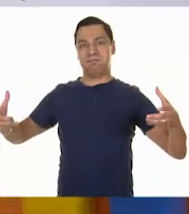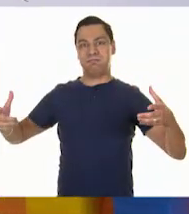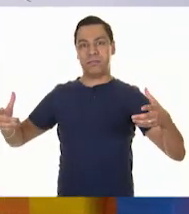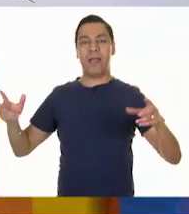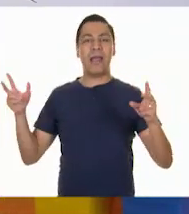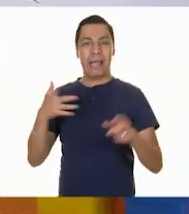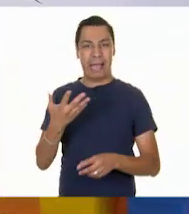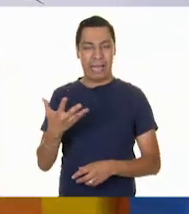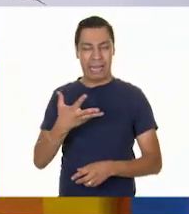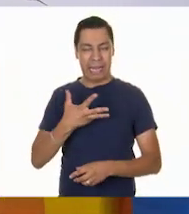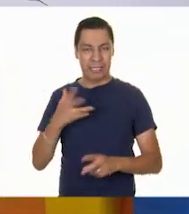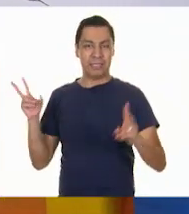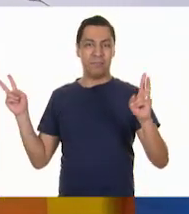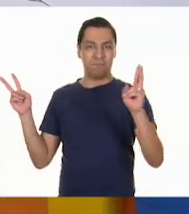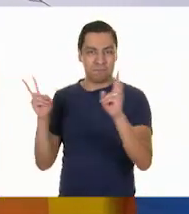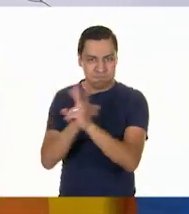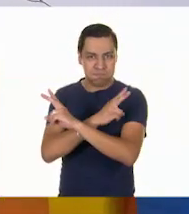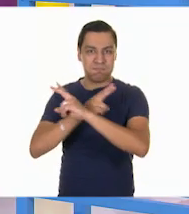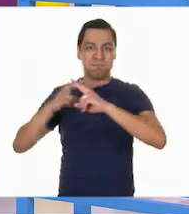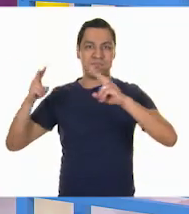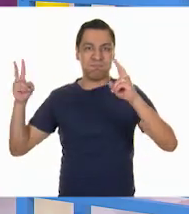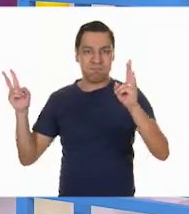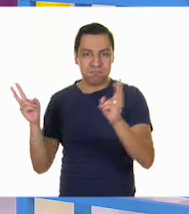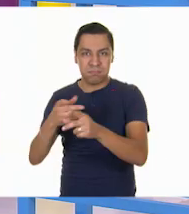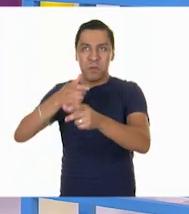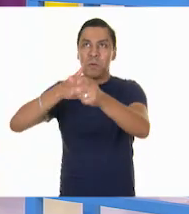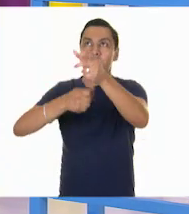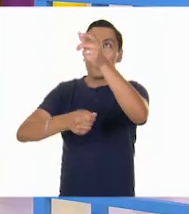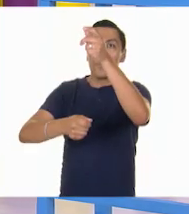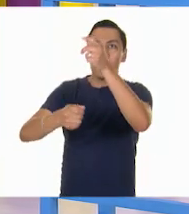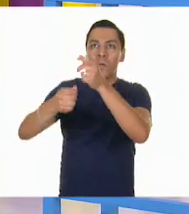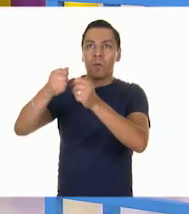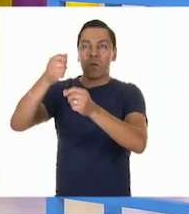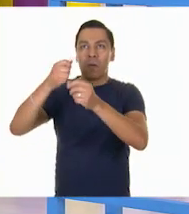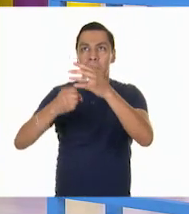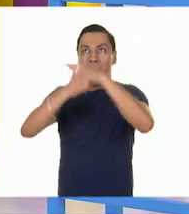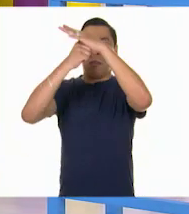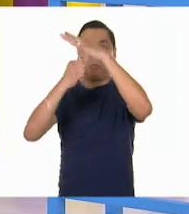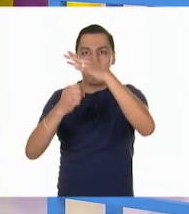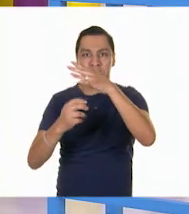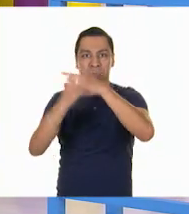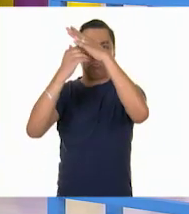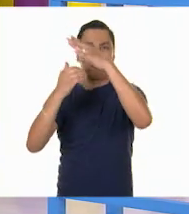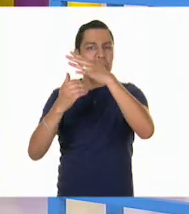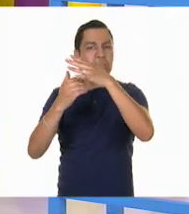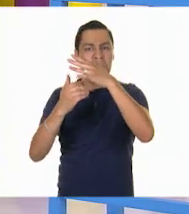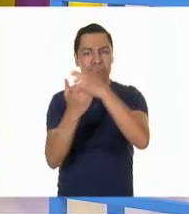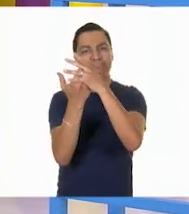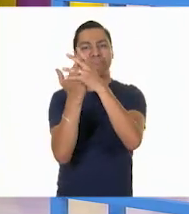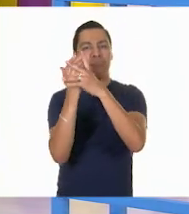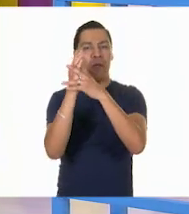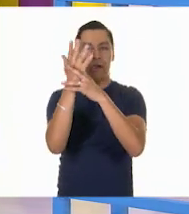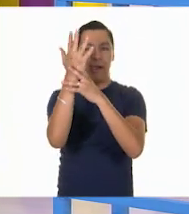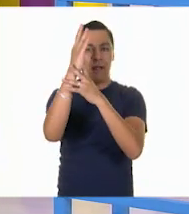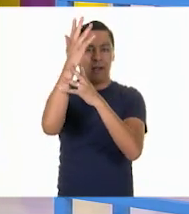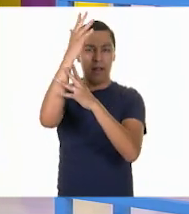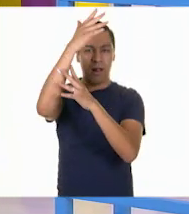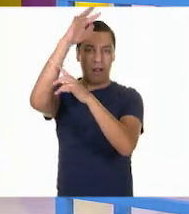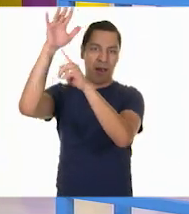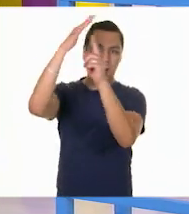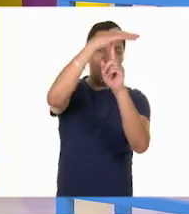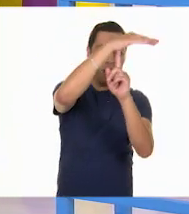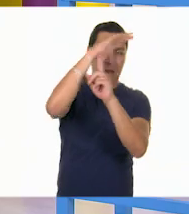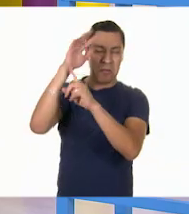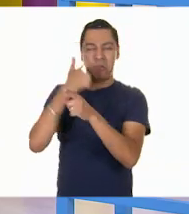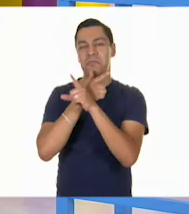aire que levante el papalote. No hay algo con lo que pueda atorarse o pueda provocar algún accidente. Es un muy buen espacio. Ahora,